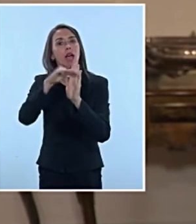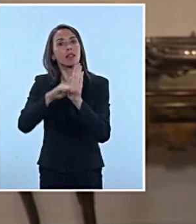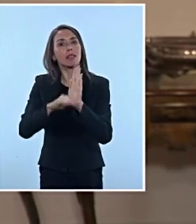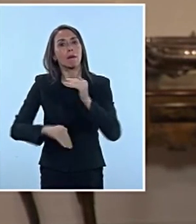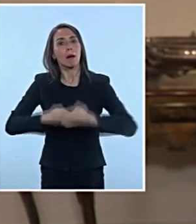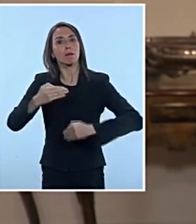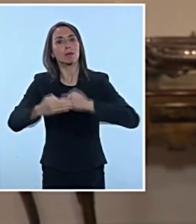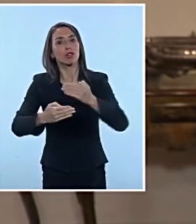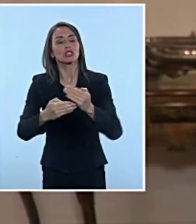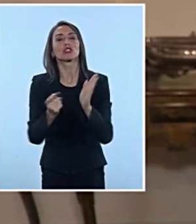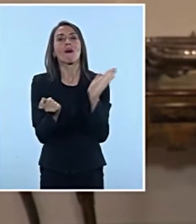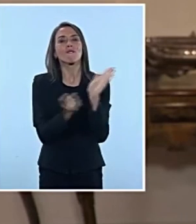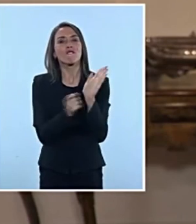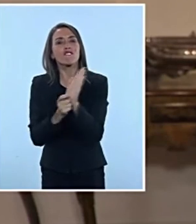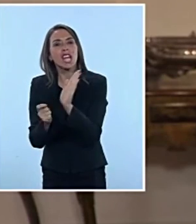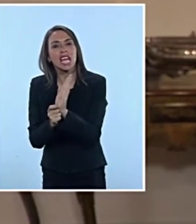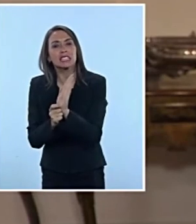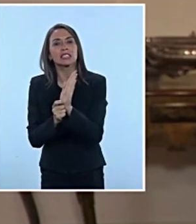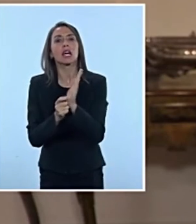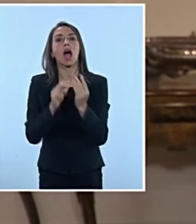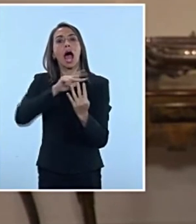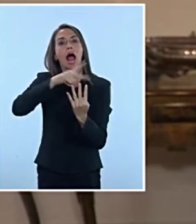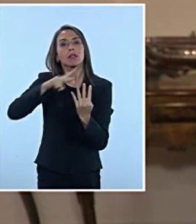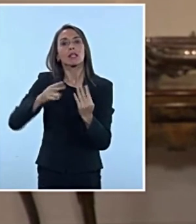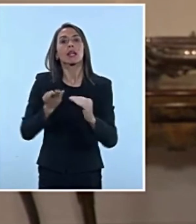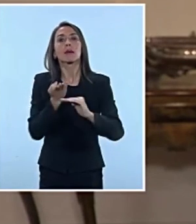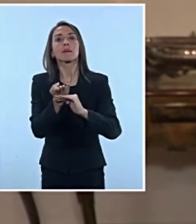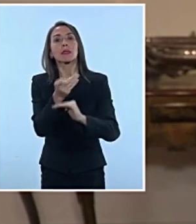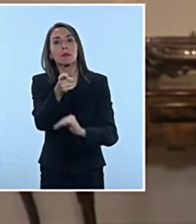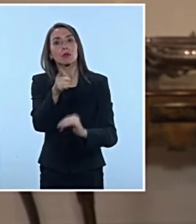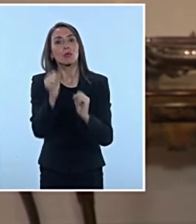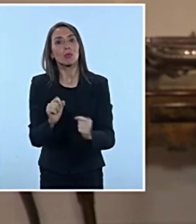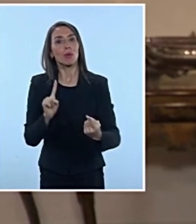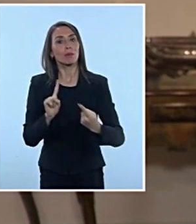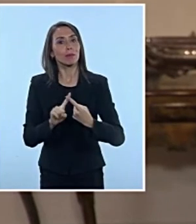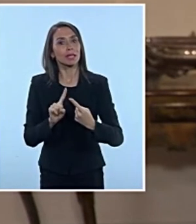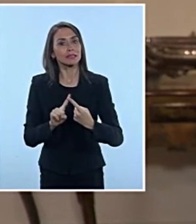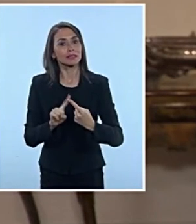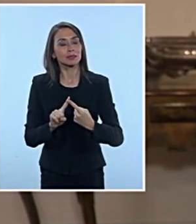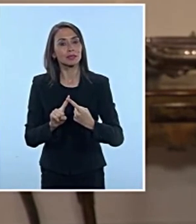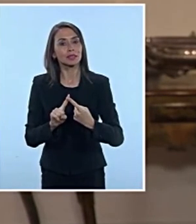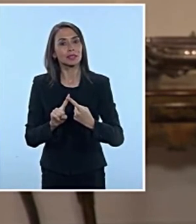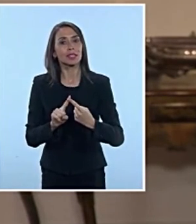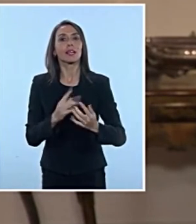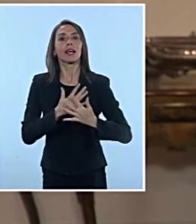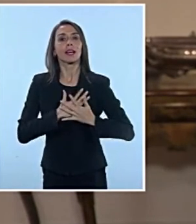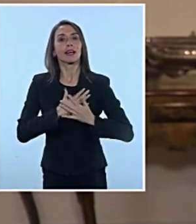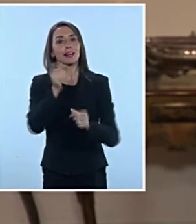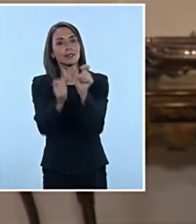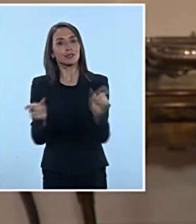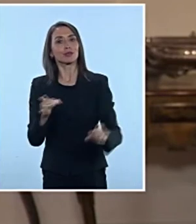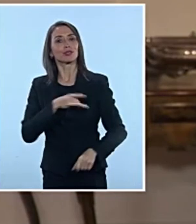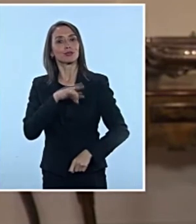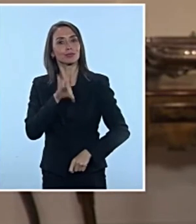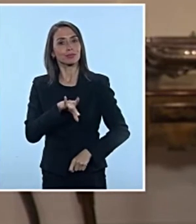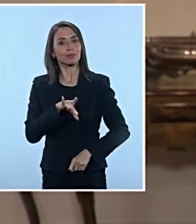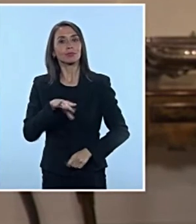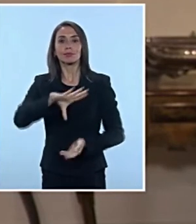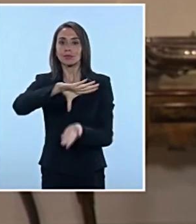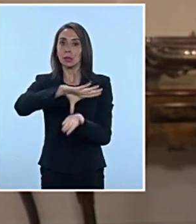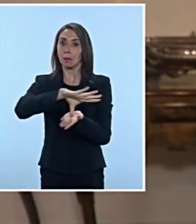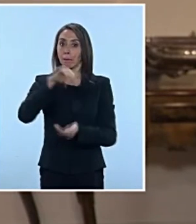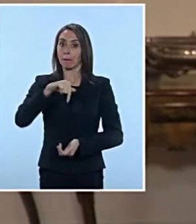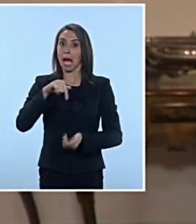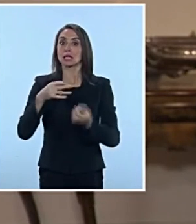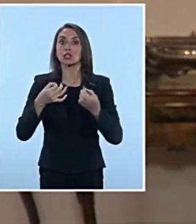proceso, las fechas y las alternativas y requisitos para poder participar. Queridos compatriotas, como país